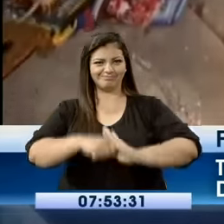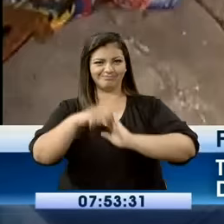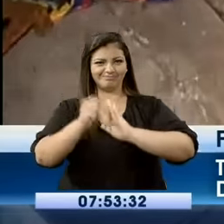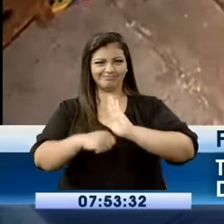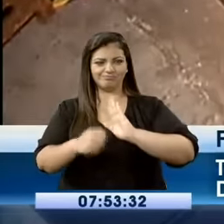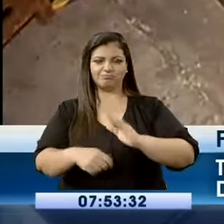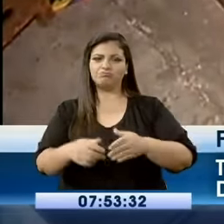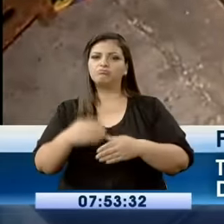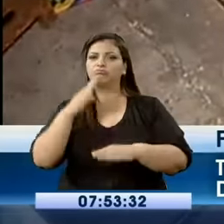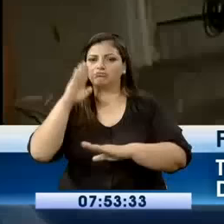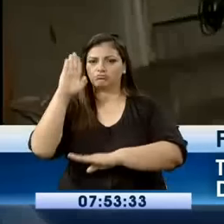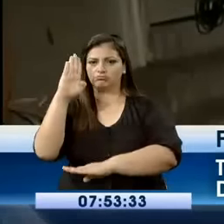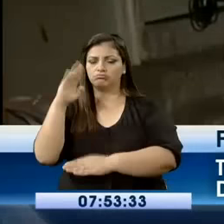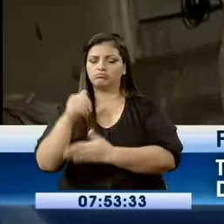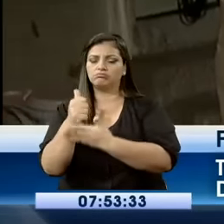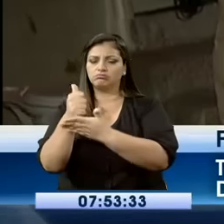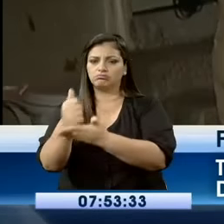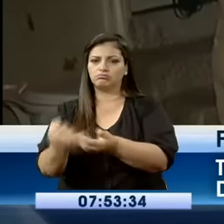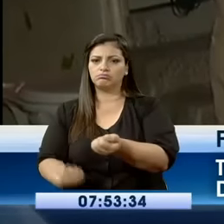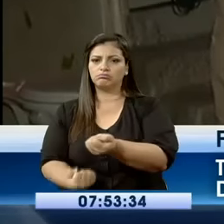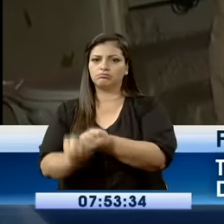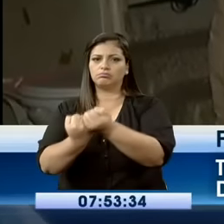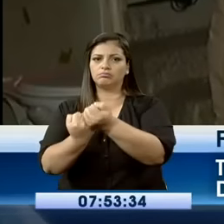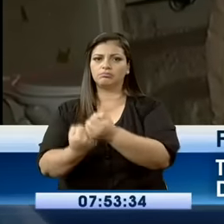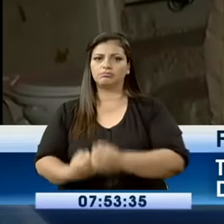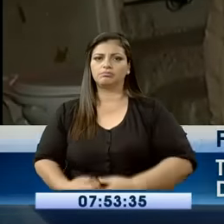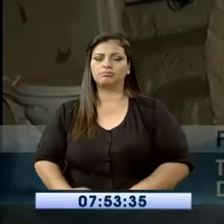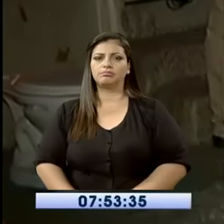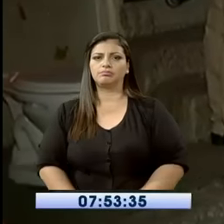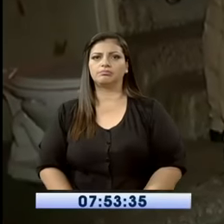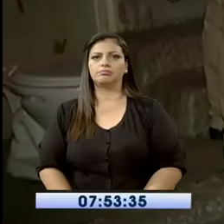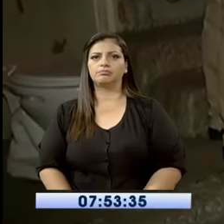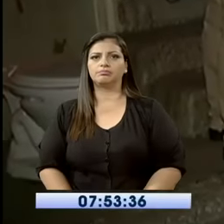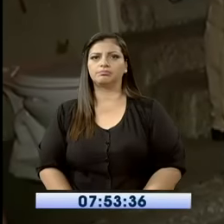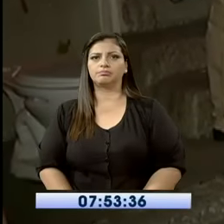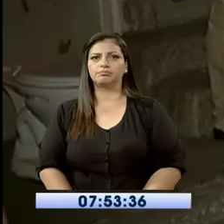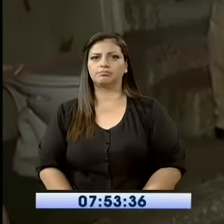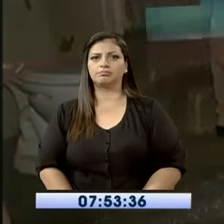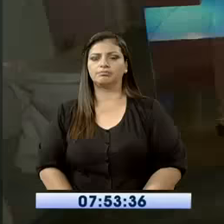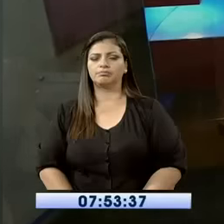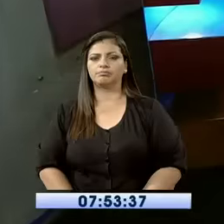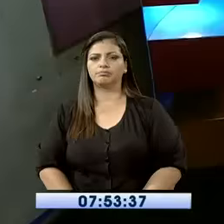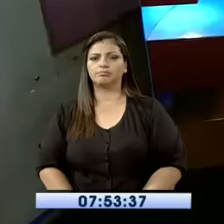junto a ellos. Informó Jorge Salazar.